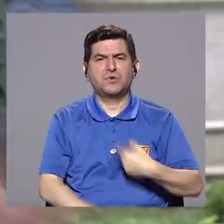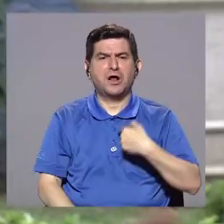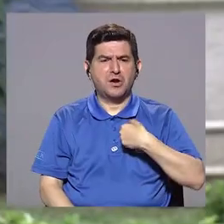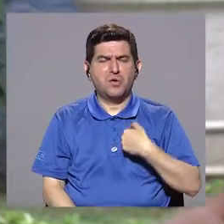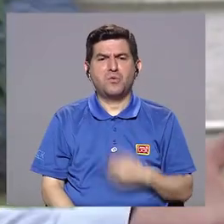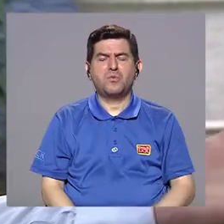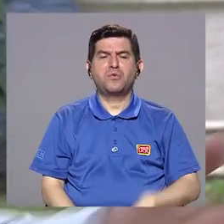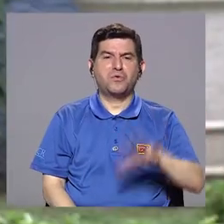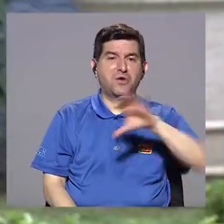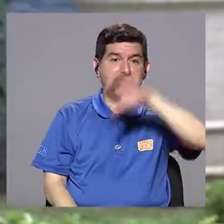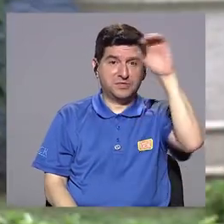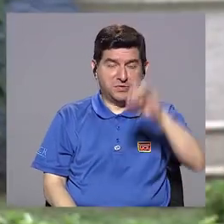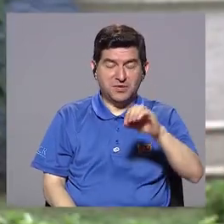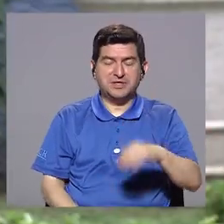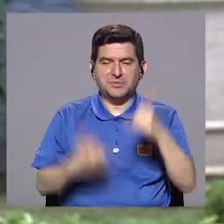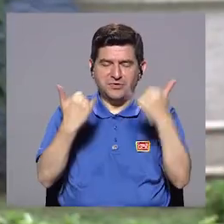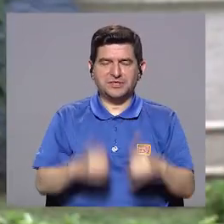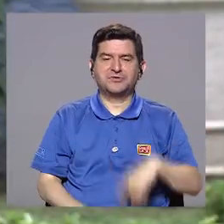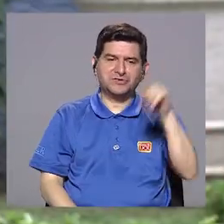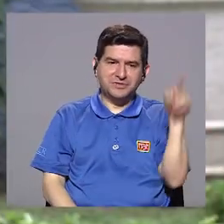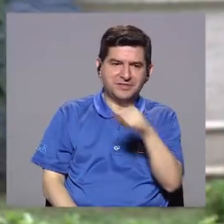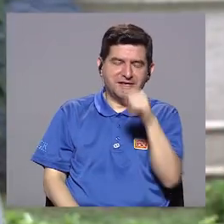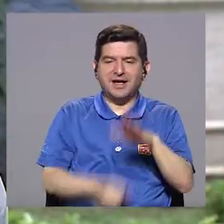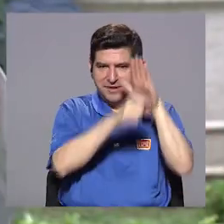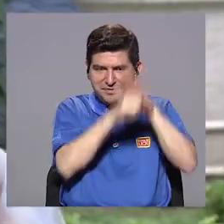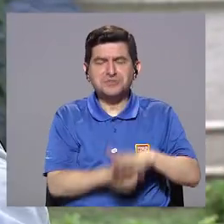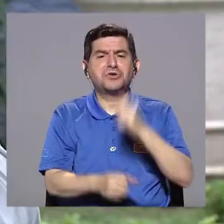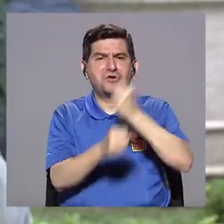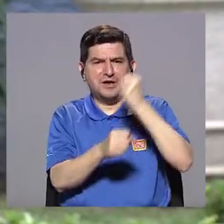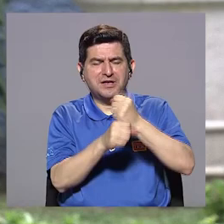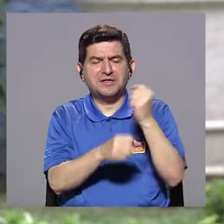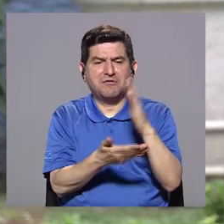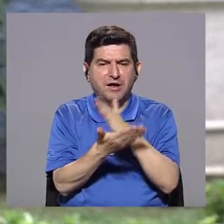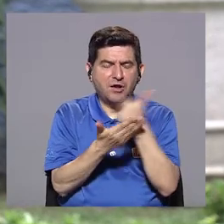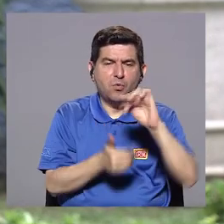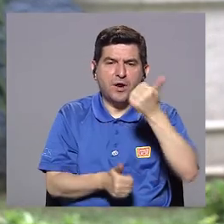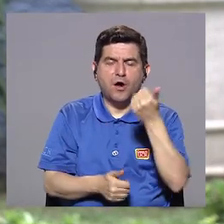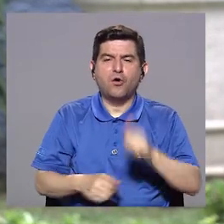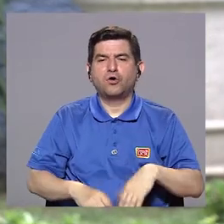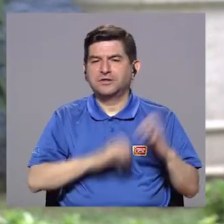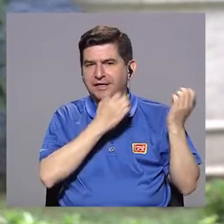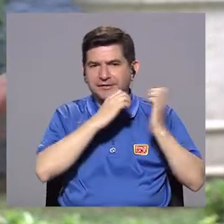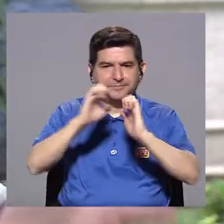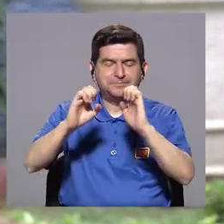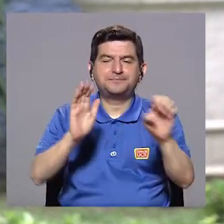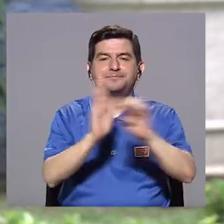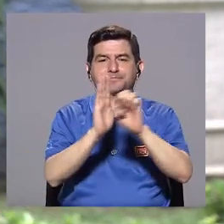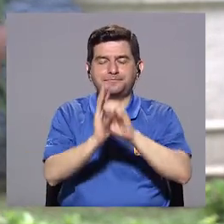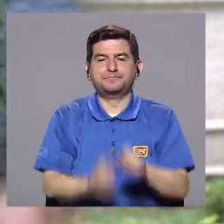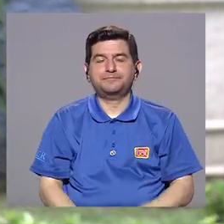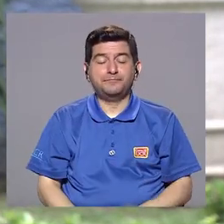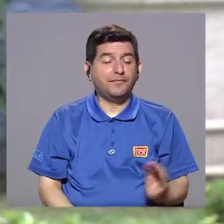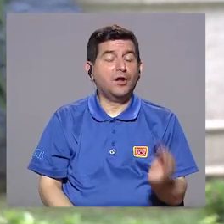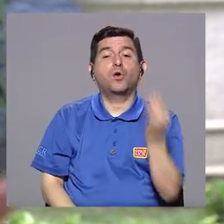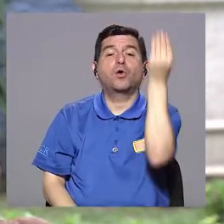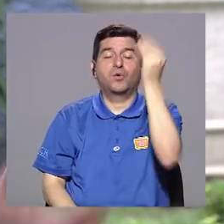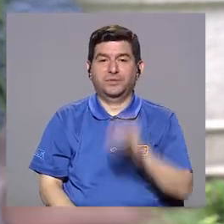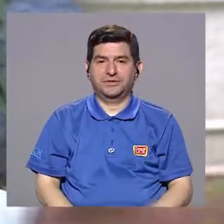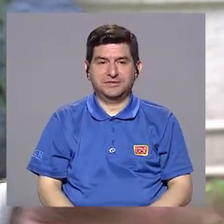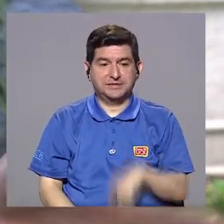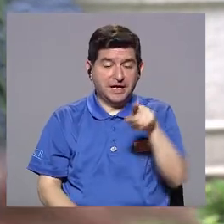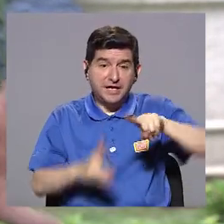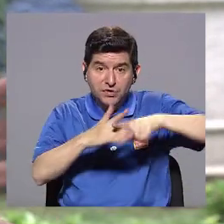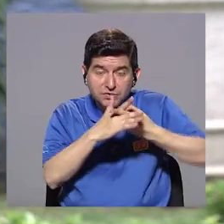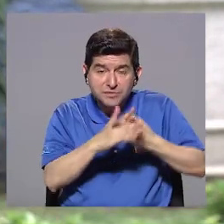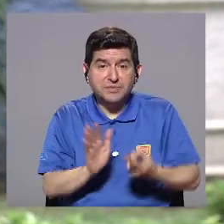uno le saca ya el 50% de la presión. Y se puede trabajar alguna otra estrategia. Por ejemplo, con los adolescentes. Cuando los